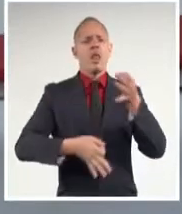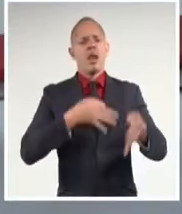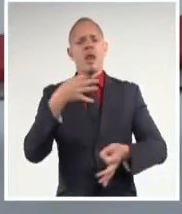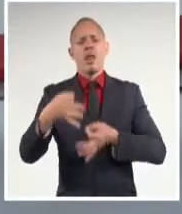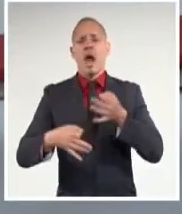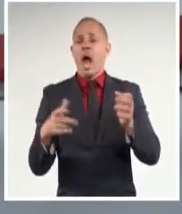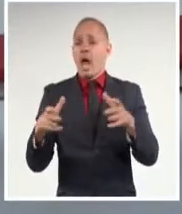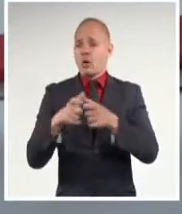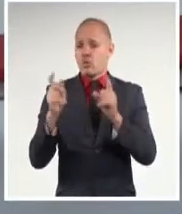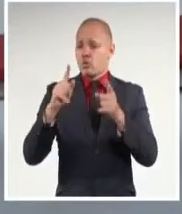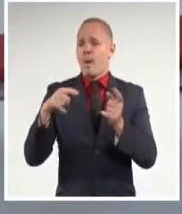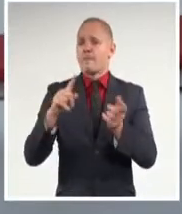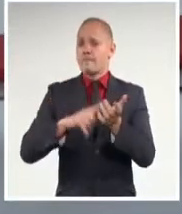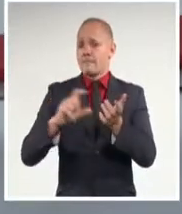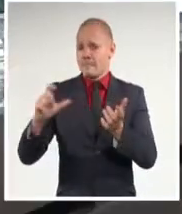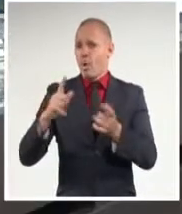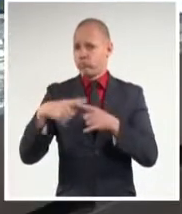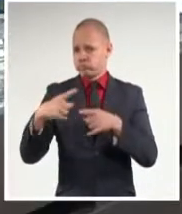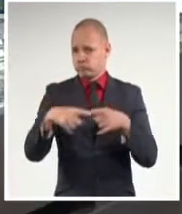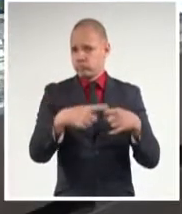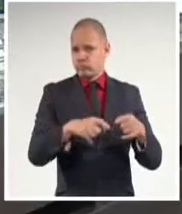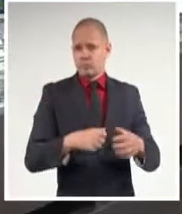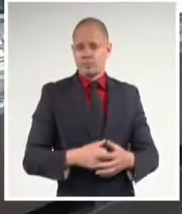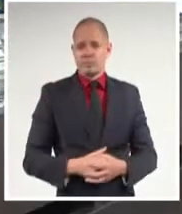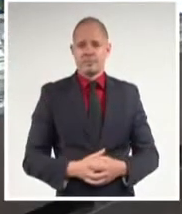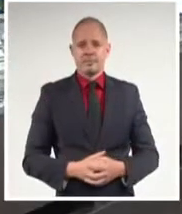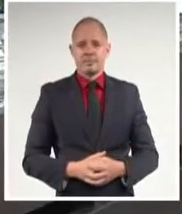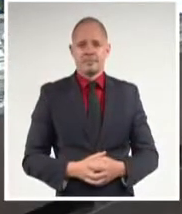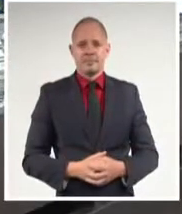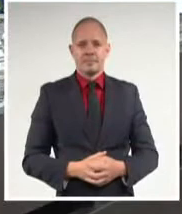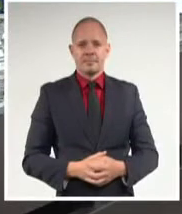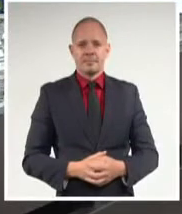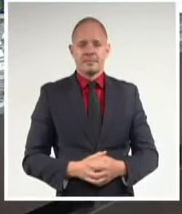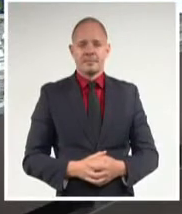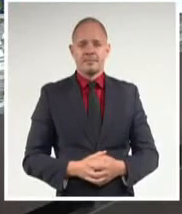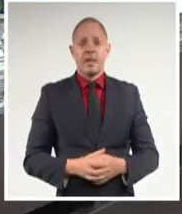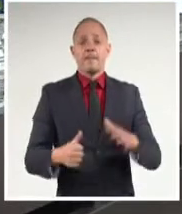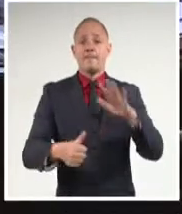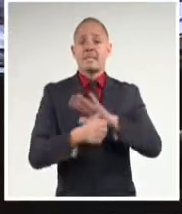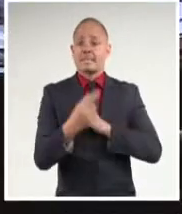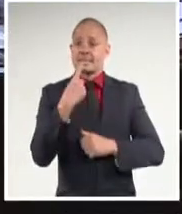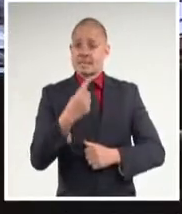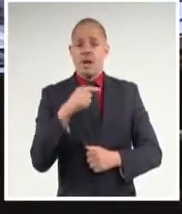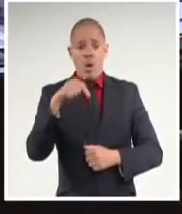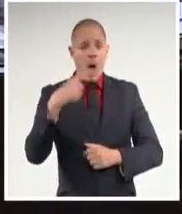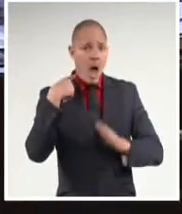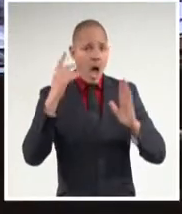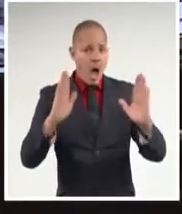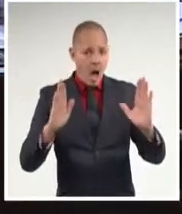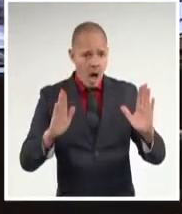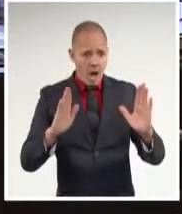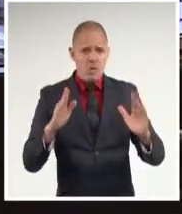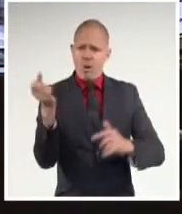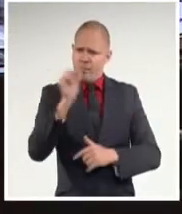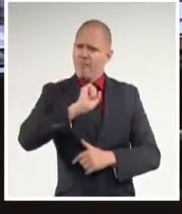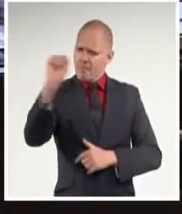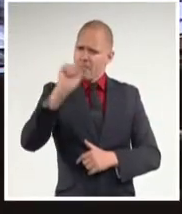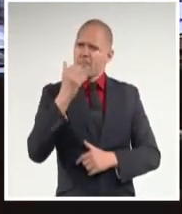Comité Central de la Organización Política. Y ha sido un año de victoria en primer lugar porque hemos desmontado